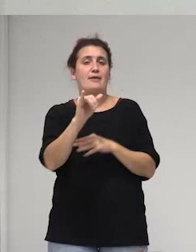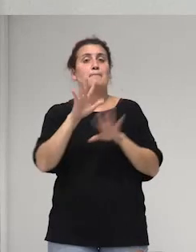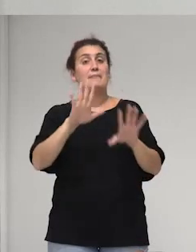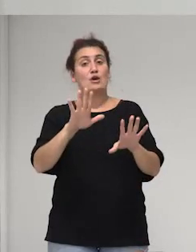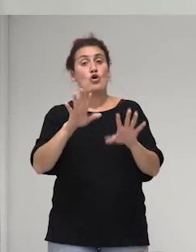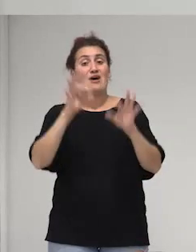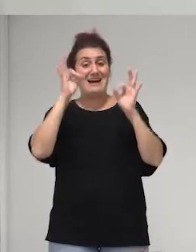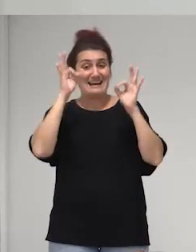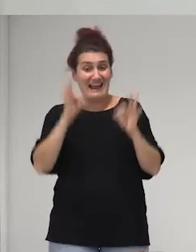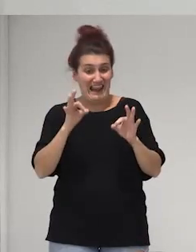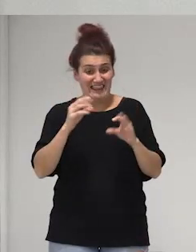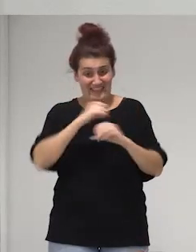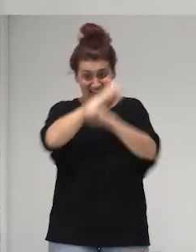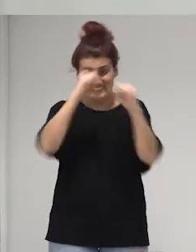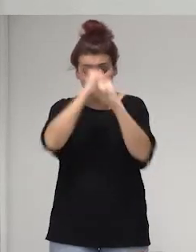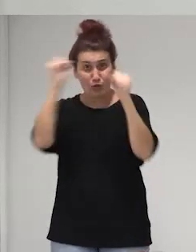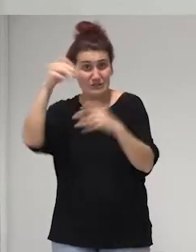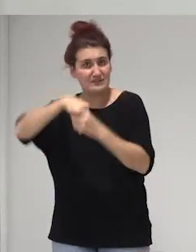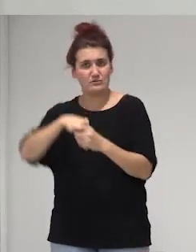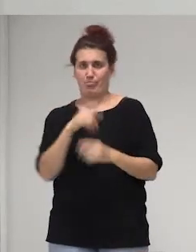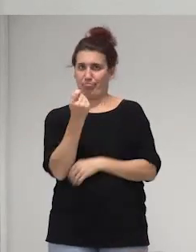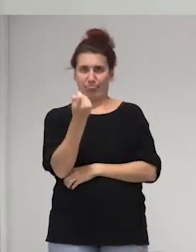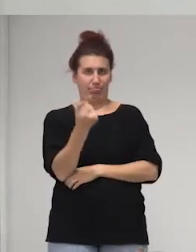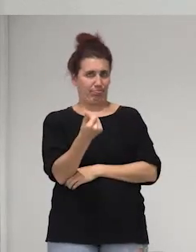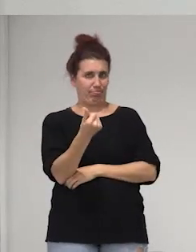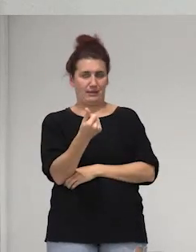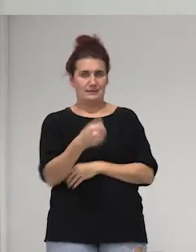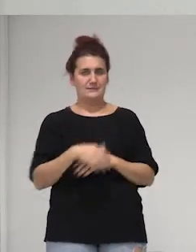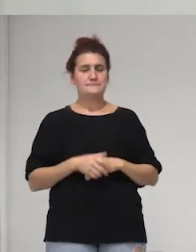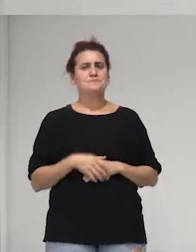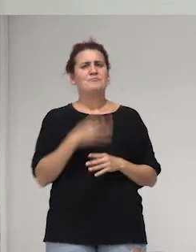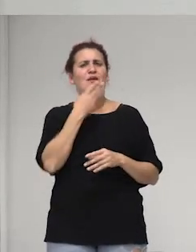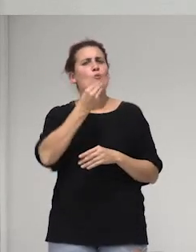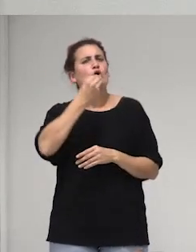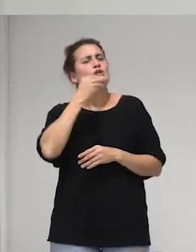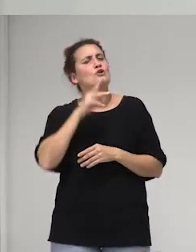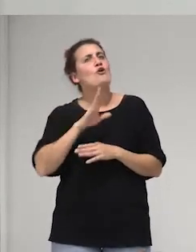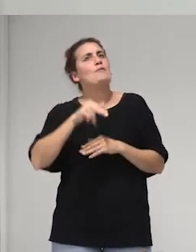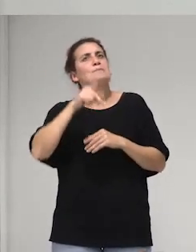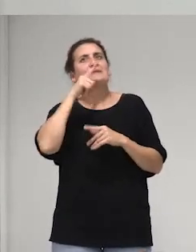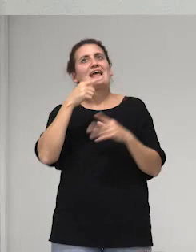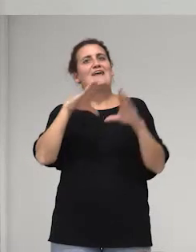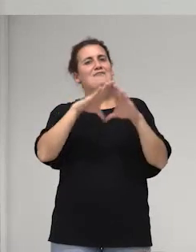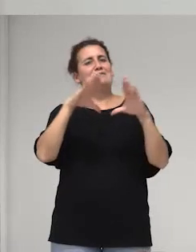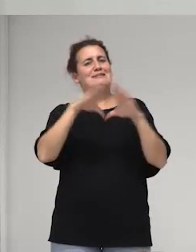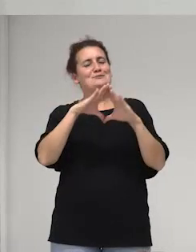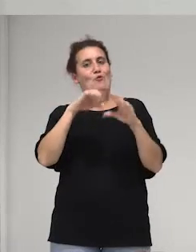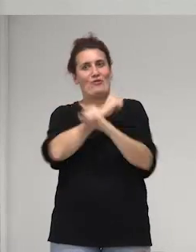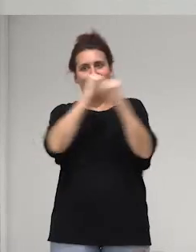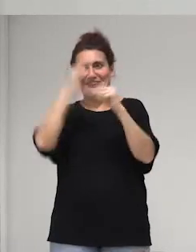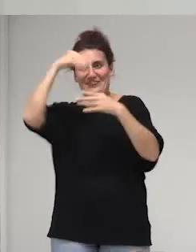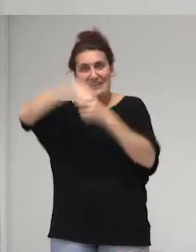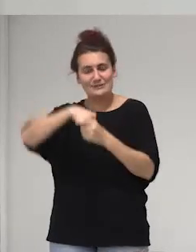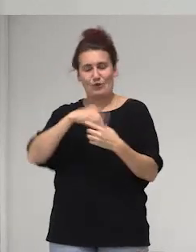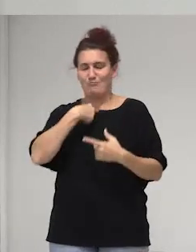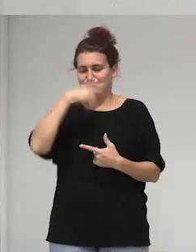poco institucionalizada o sea qué bonito sería que el feminismo fuera institucionalizado a nivel mundial